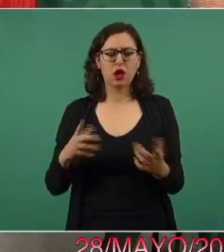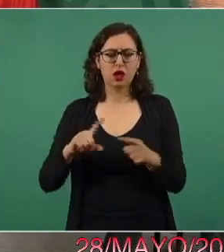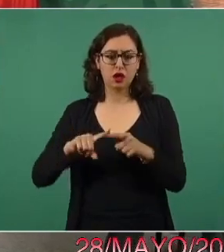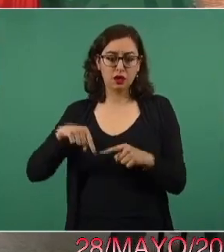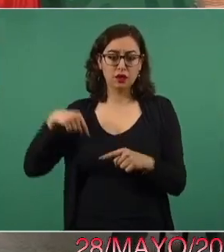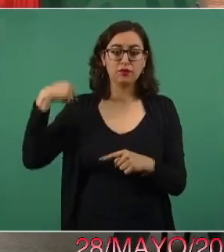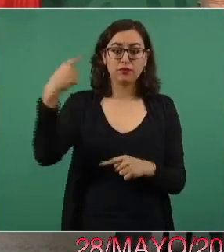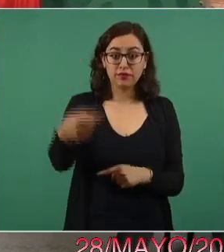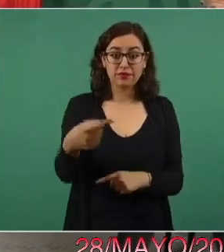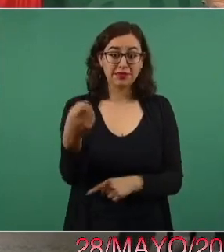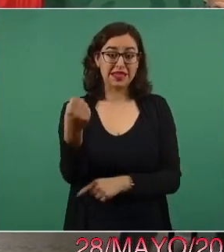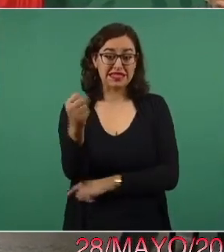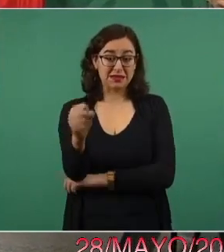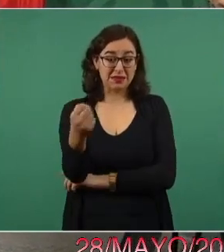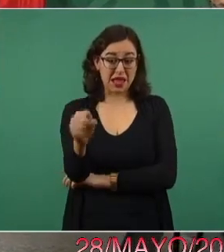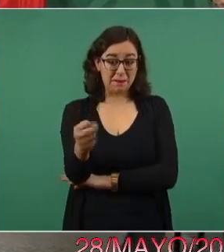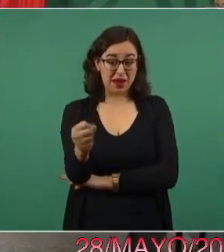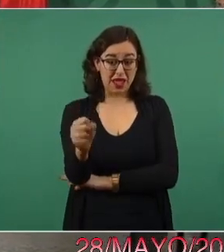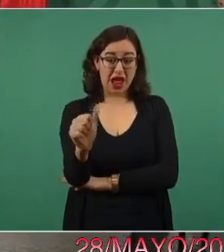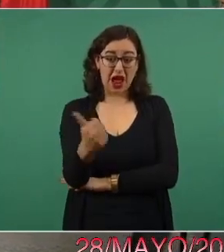principios de septiembre.